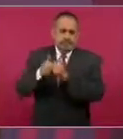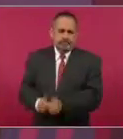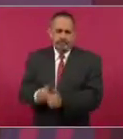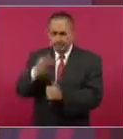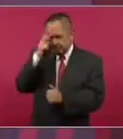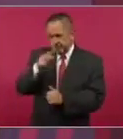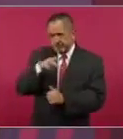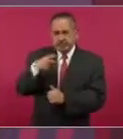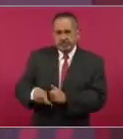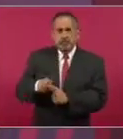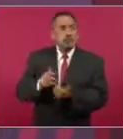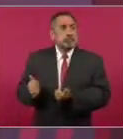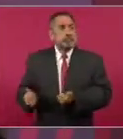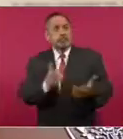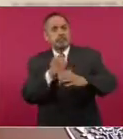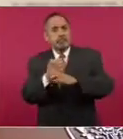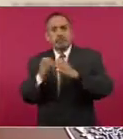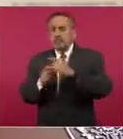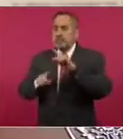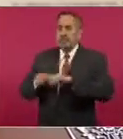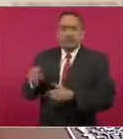que no se vaya al extranjero.